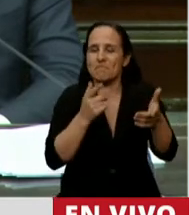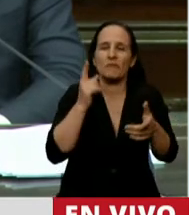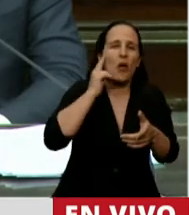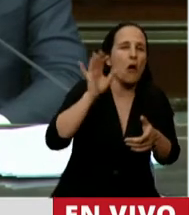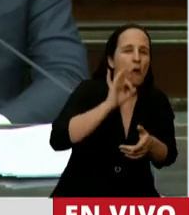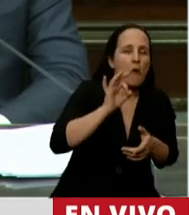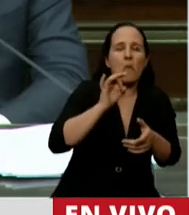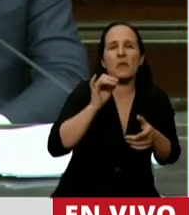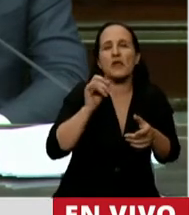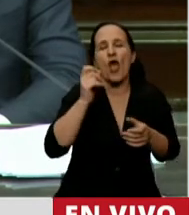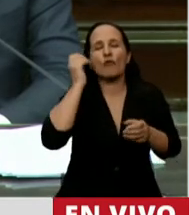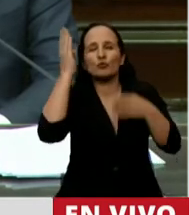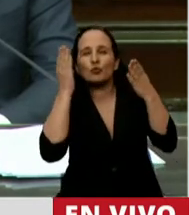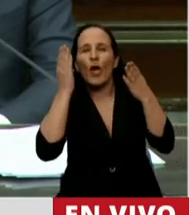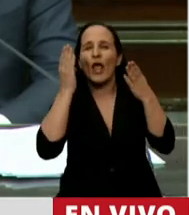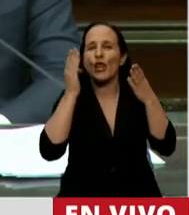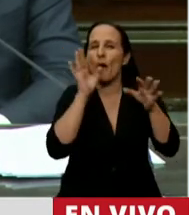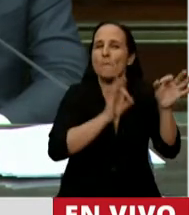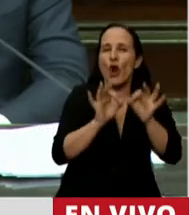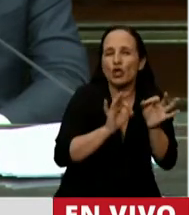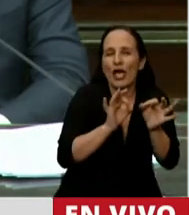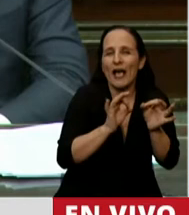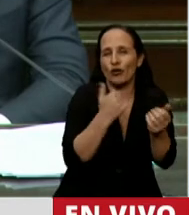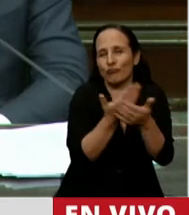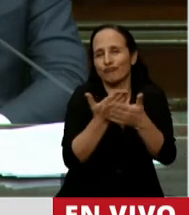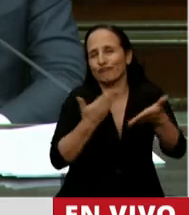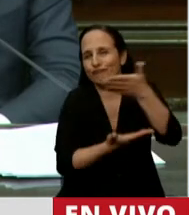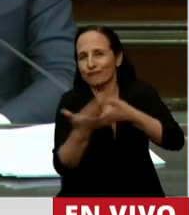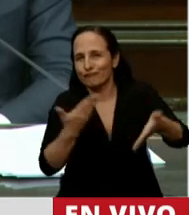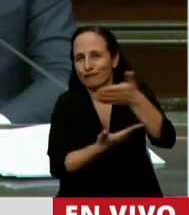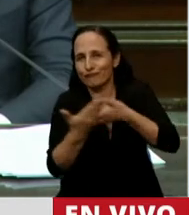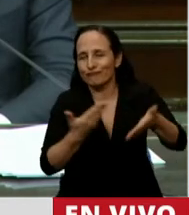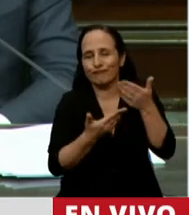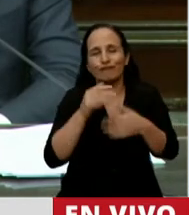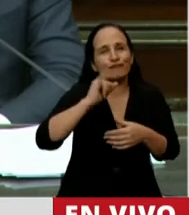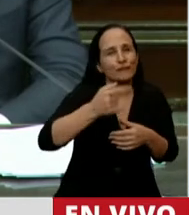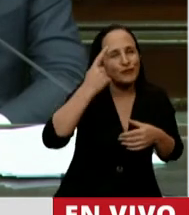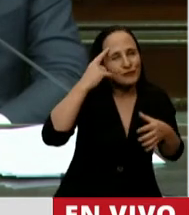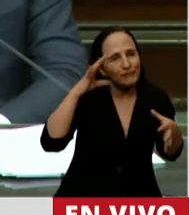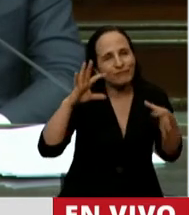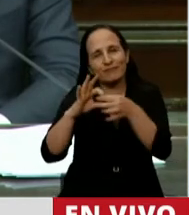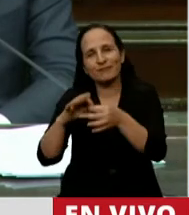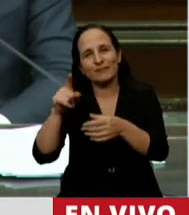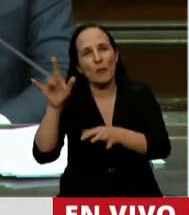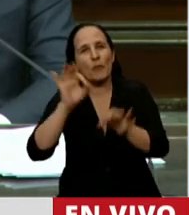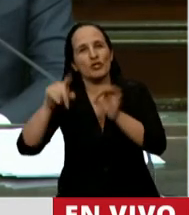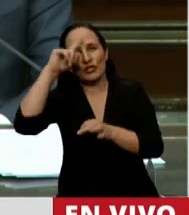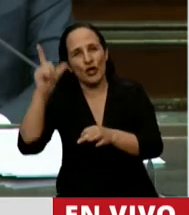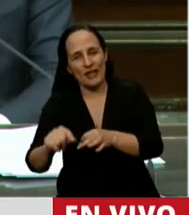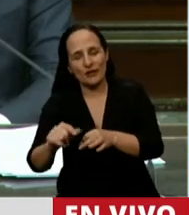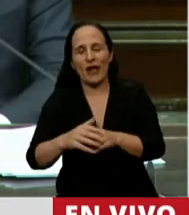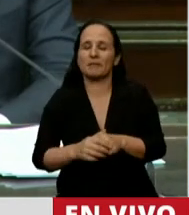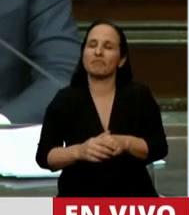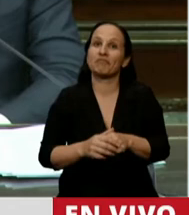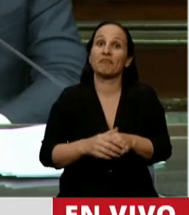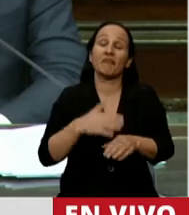proyectos, por supuesto, nuestra adhesión a lo que era el proyecto nacional. Luego, el triunfo electoral